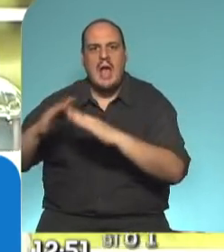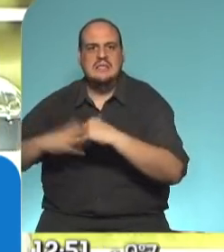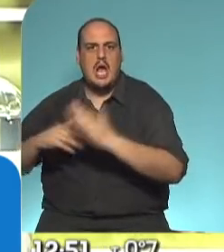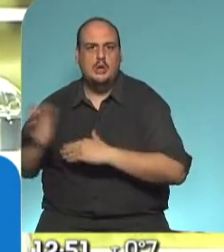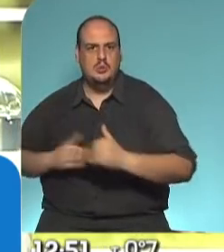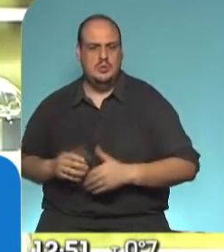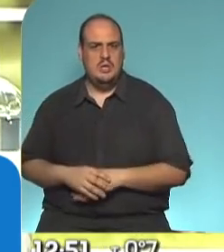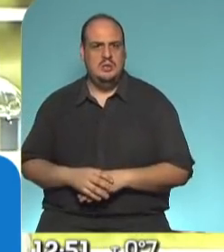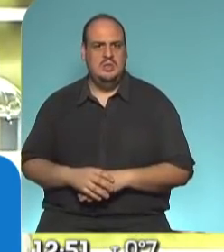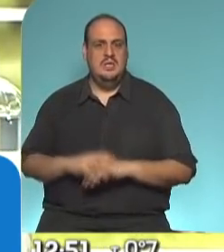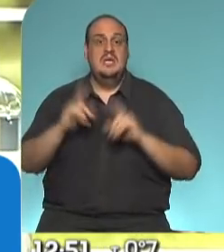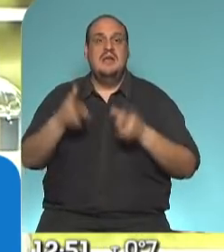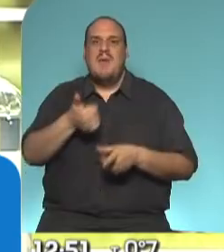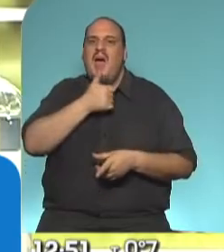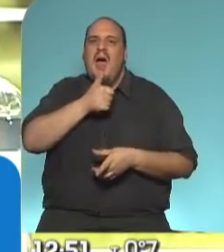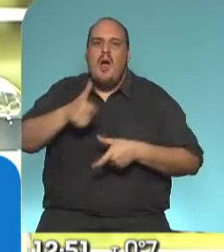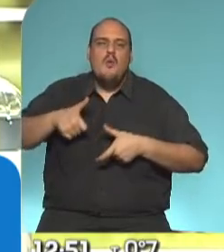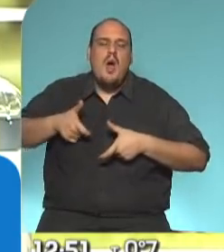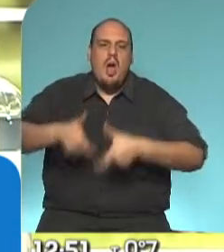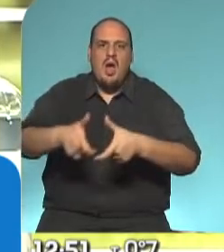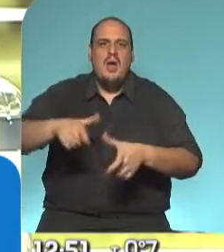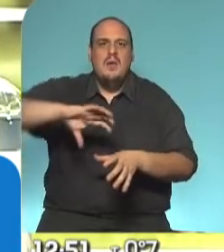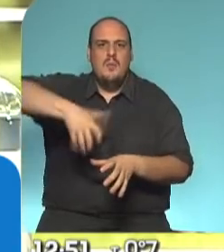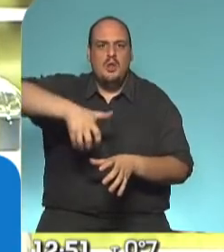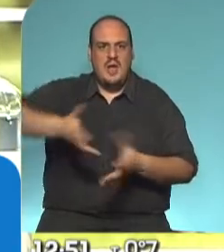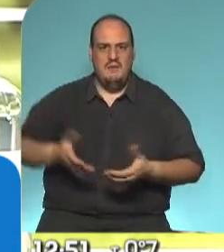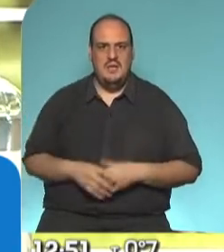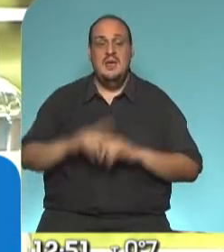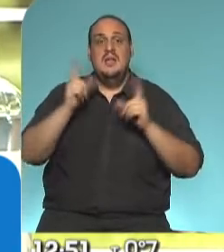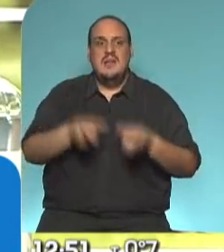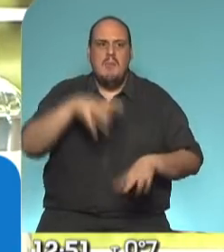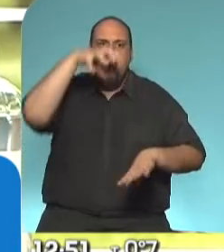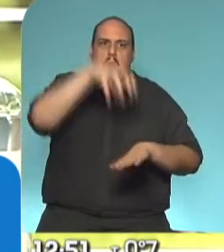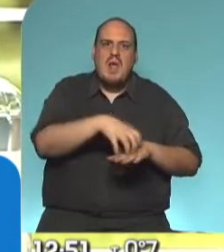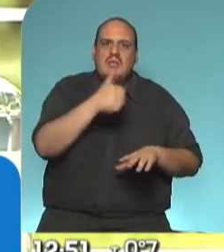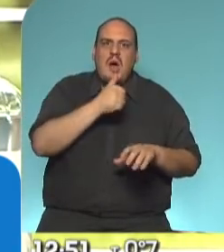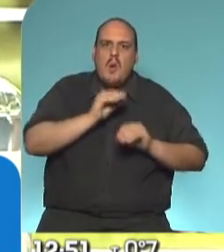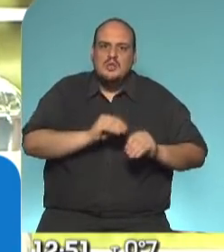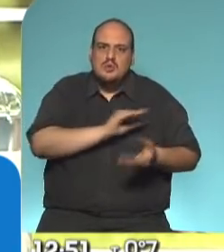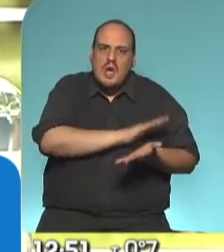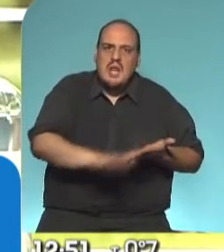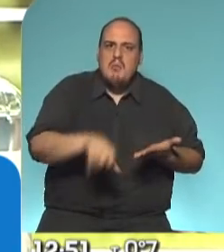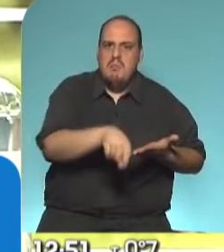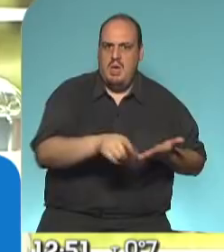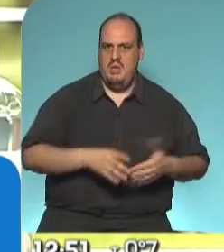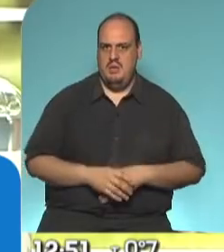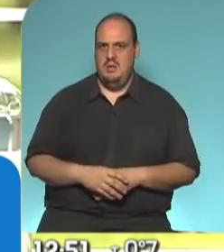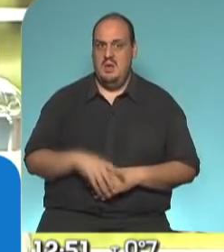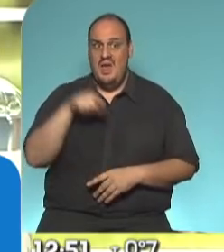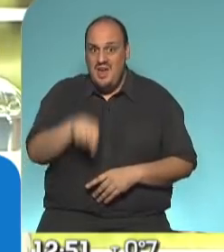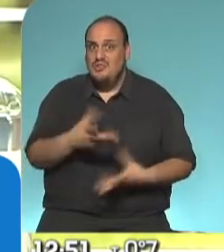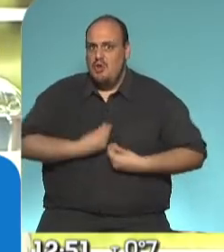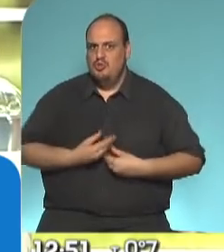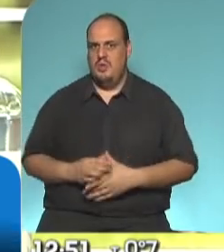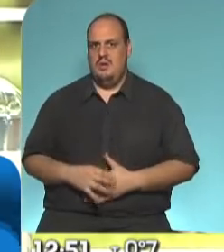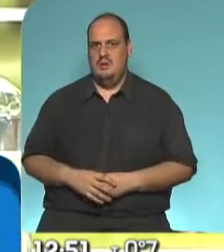a más redes de agua potable, a más plantas de tratamiento de redes locales. Para eso sirve.